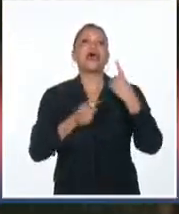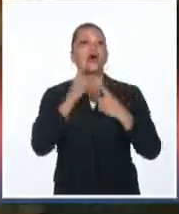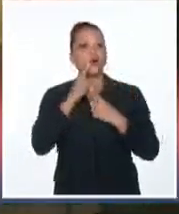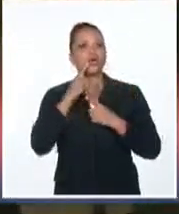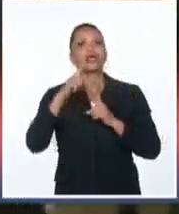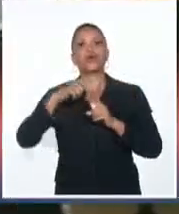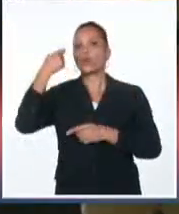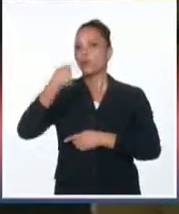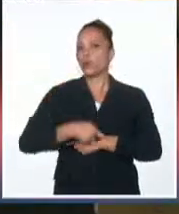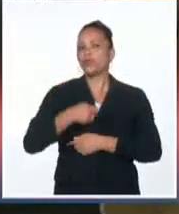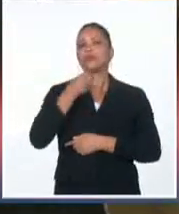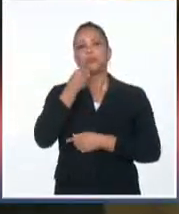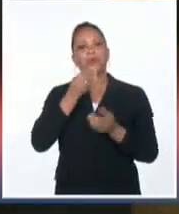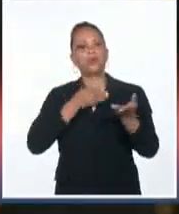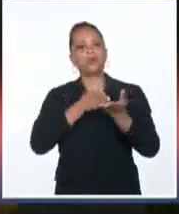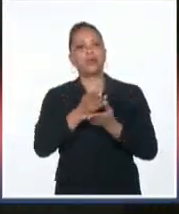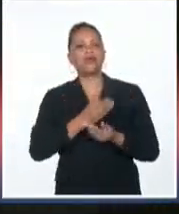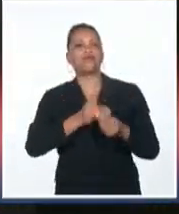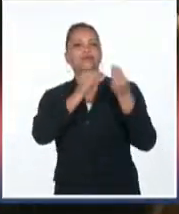juicio.